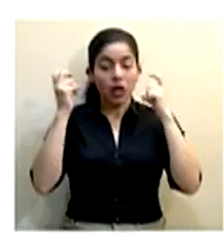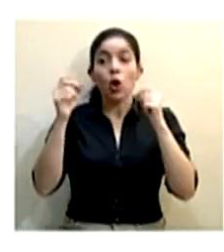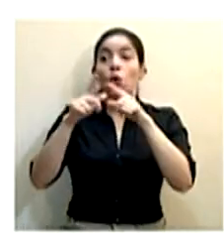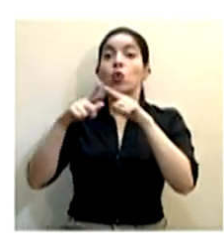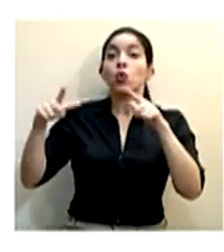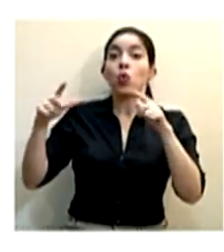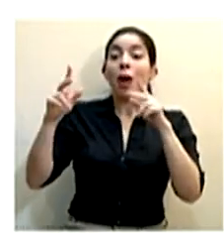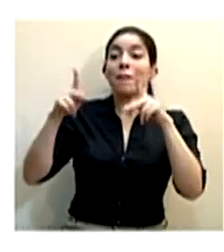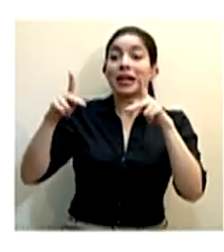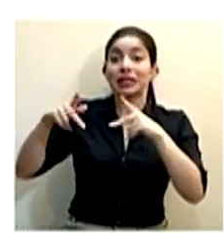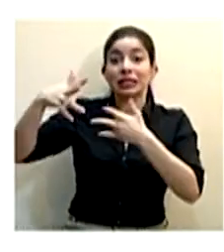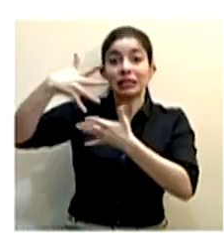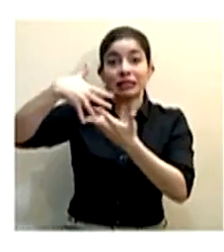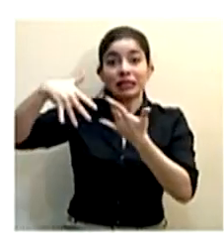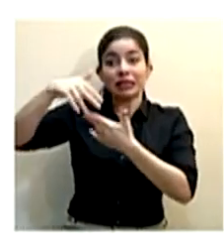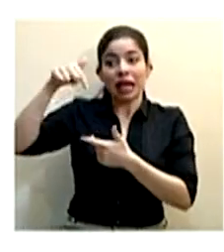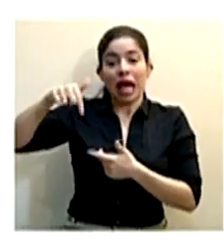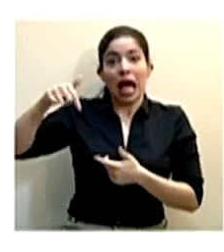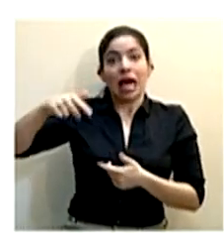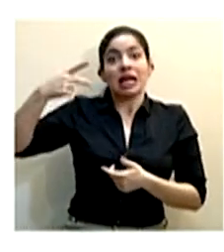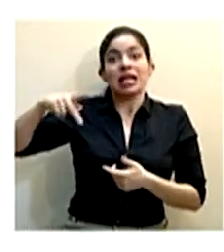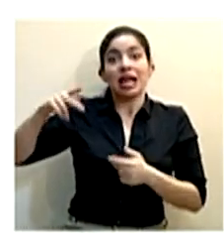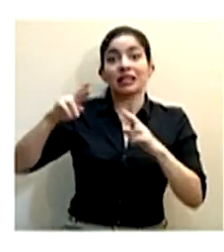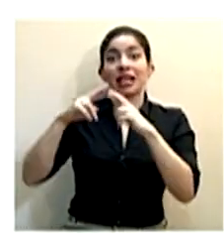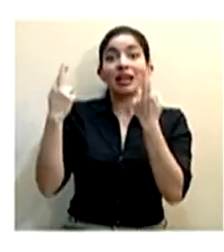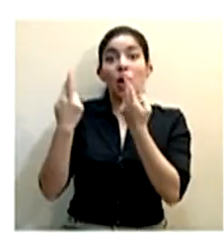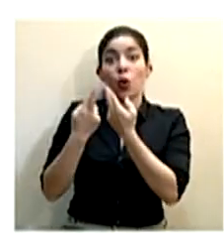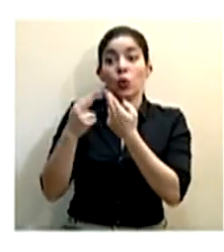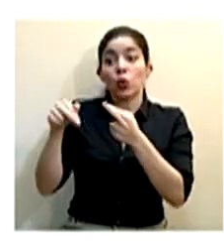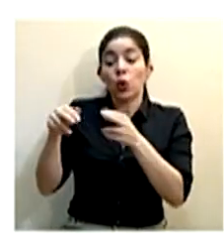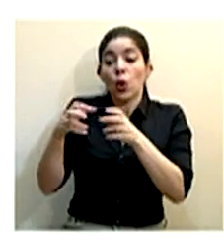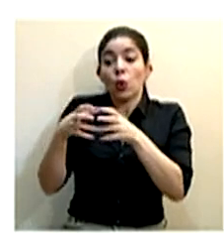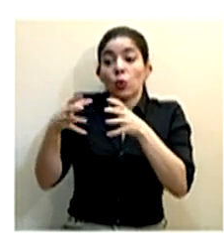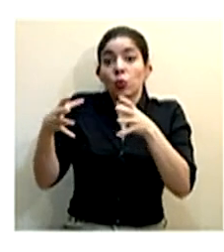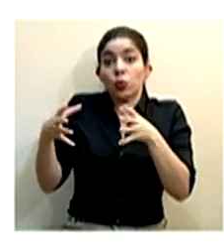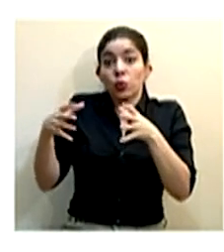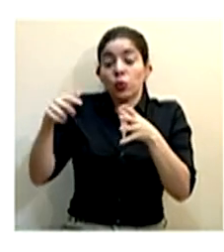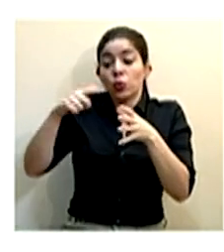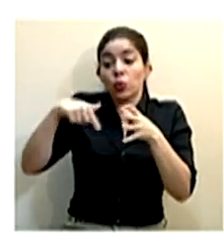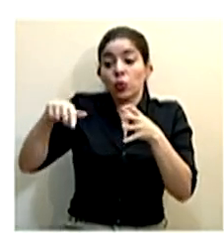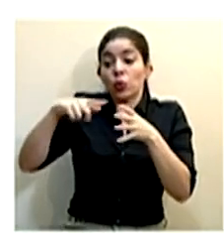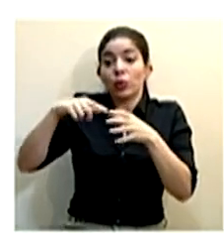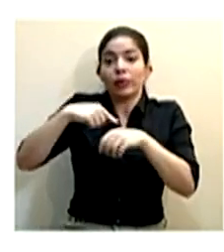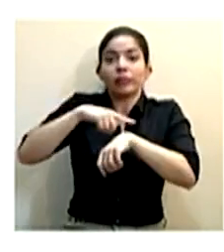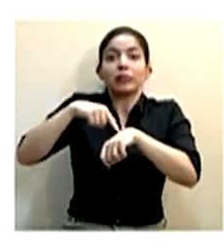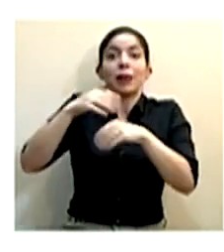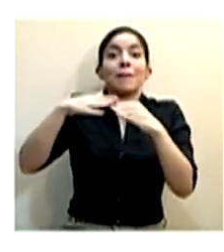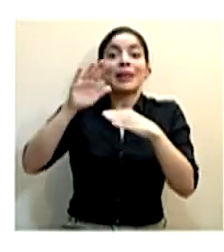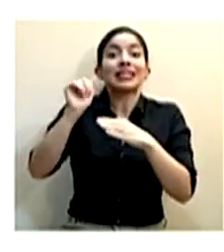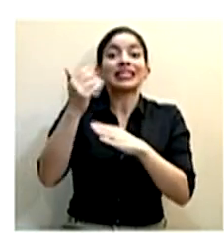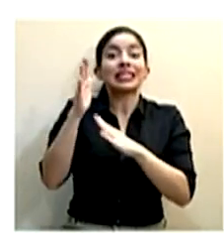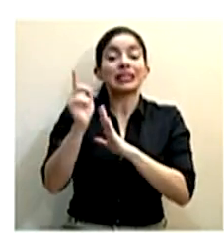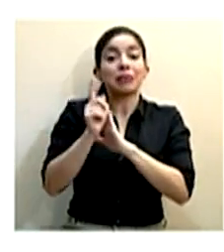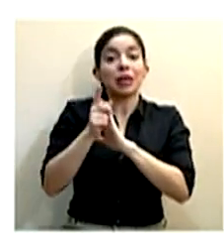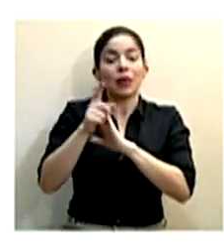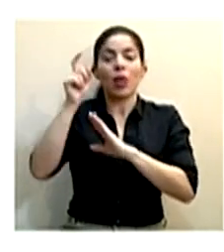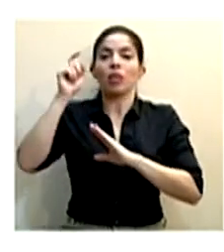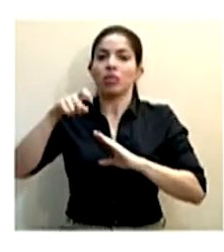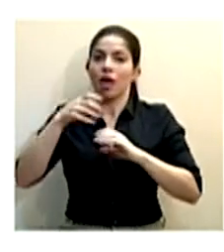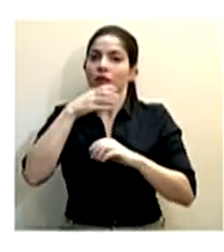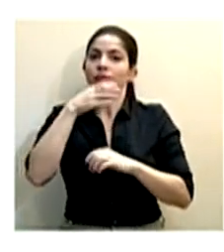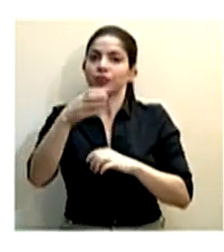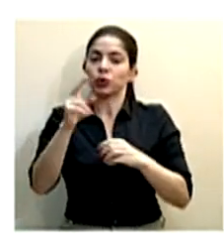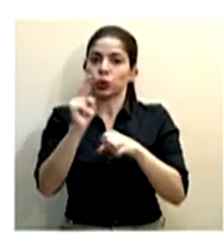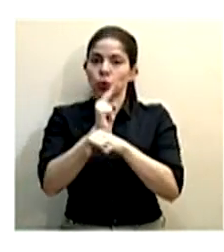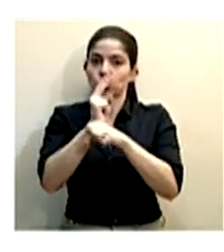personas en donde la exposición, la reunión se está extendiendo por más de 15 minutos. Recomendada